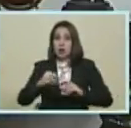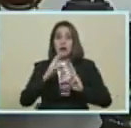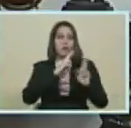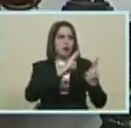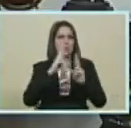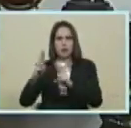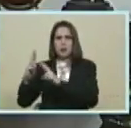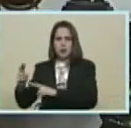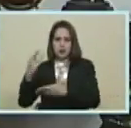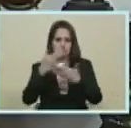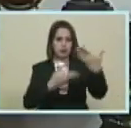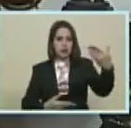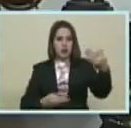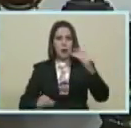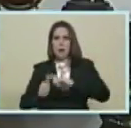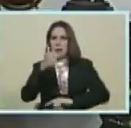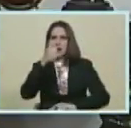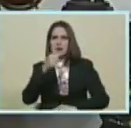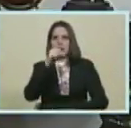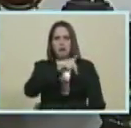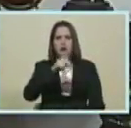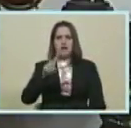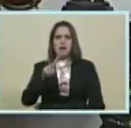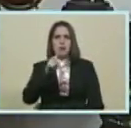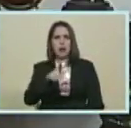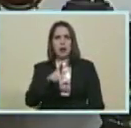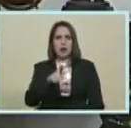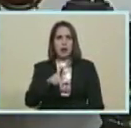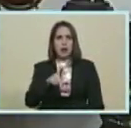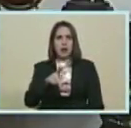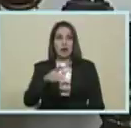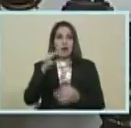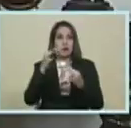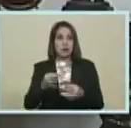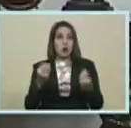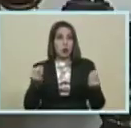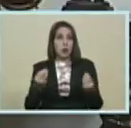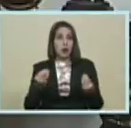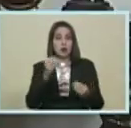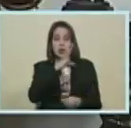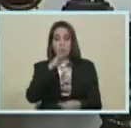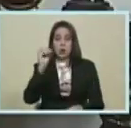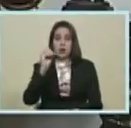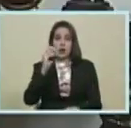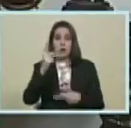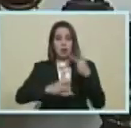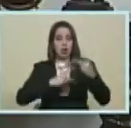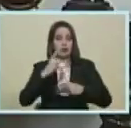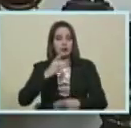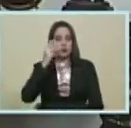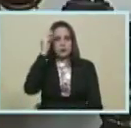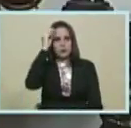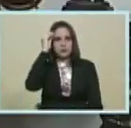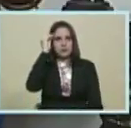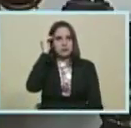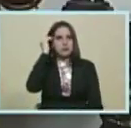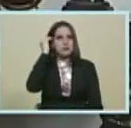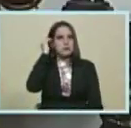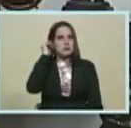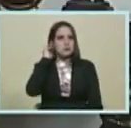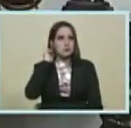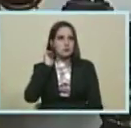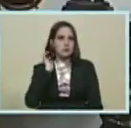Resoluciones De precios Máximos De venta Al público De todos Estos 50 rublos Bienes